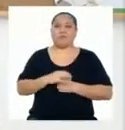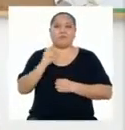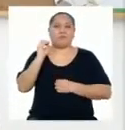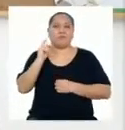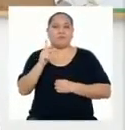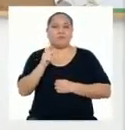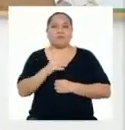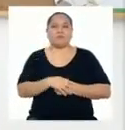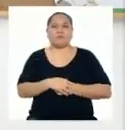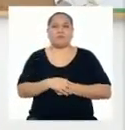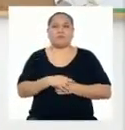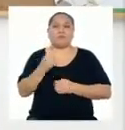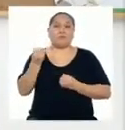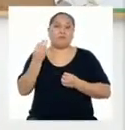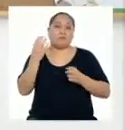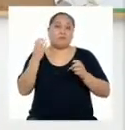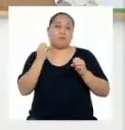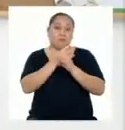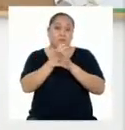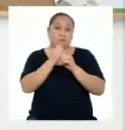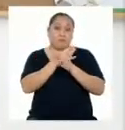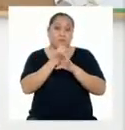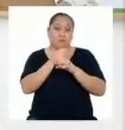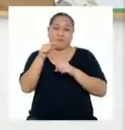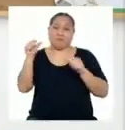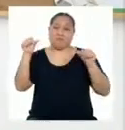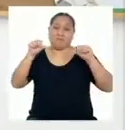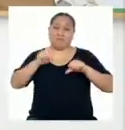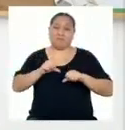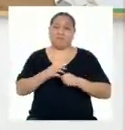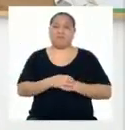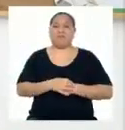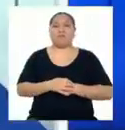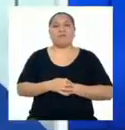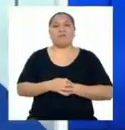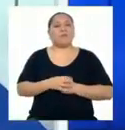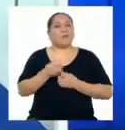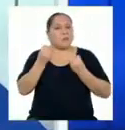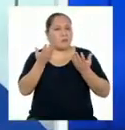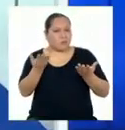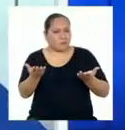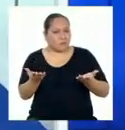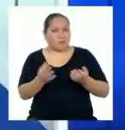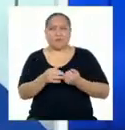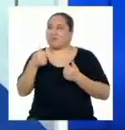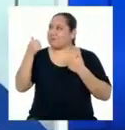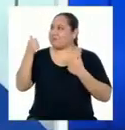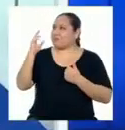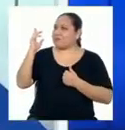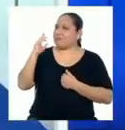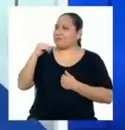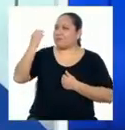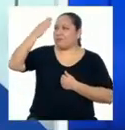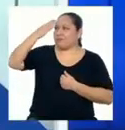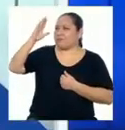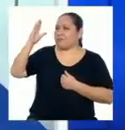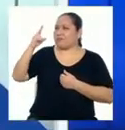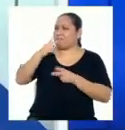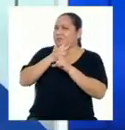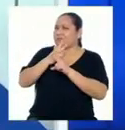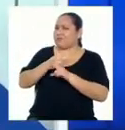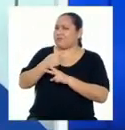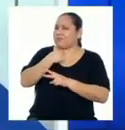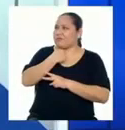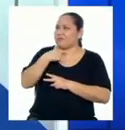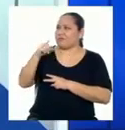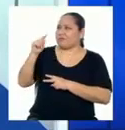¡Ah, genial! Es que a veces la conexión falla. Bueno, cuéntame, ¿cómo estás? Bien profesor, pero no sé si he estado cuidando